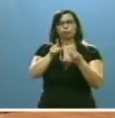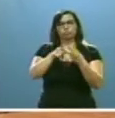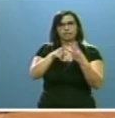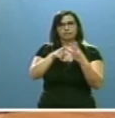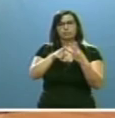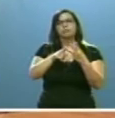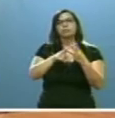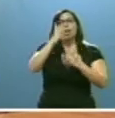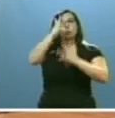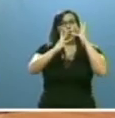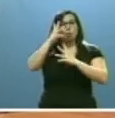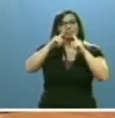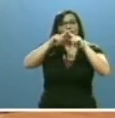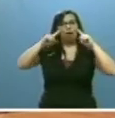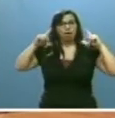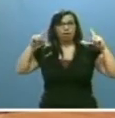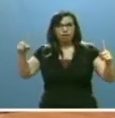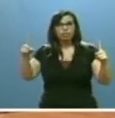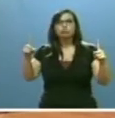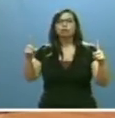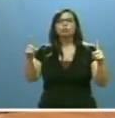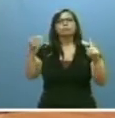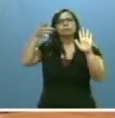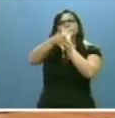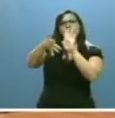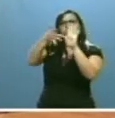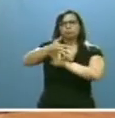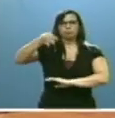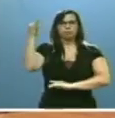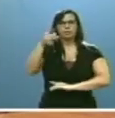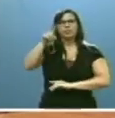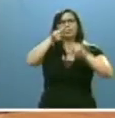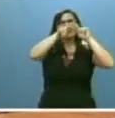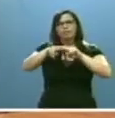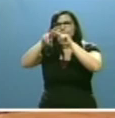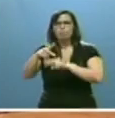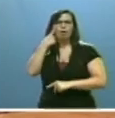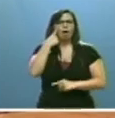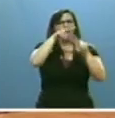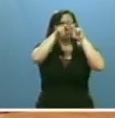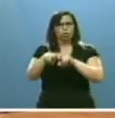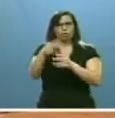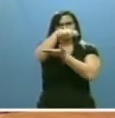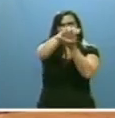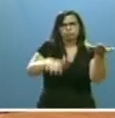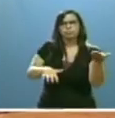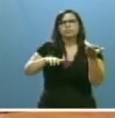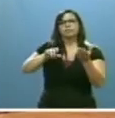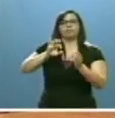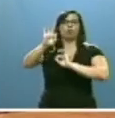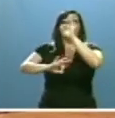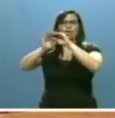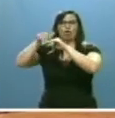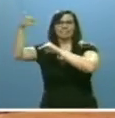las cuentas anuales que deban rendirse y los informes de auditoría y fiscalización de los órganos externos de